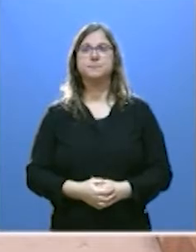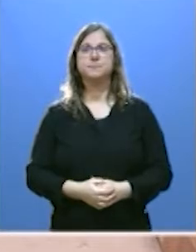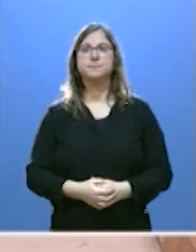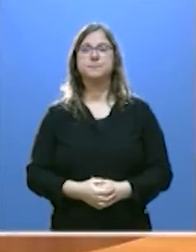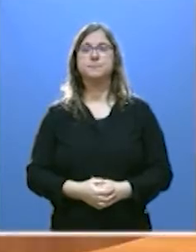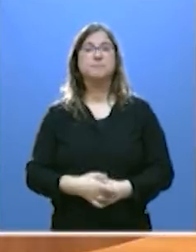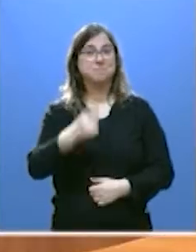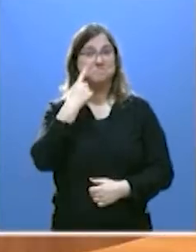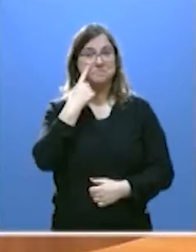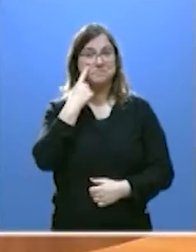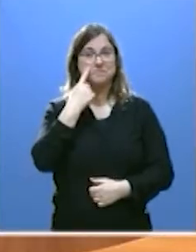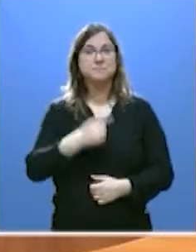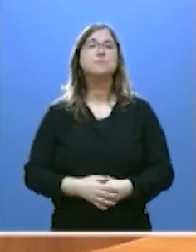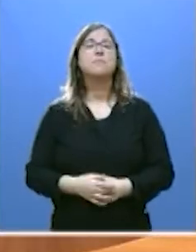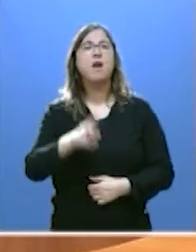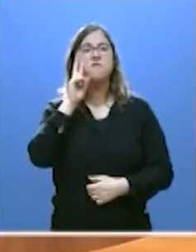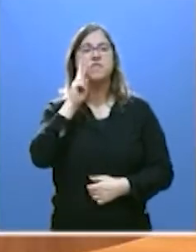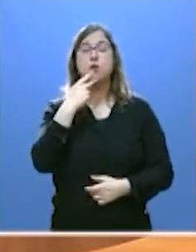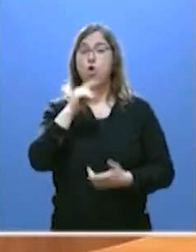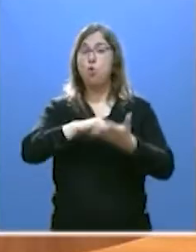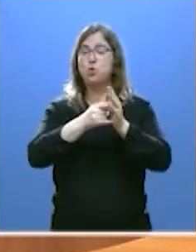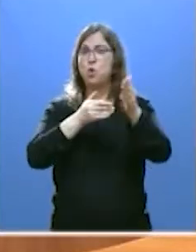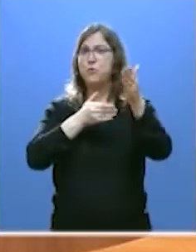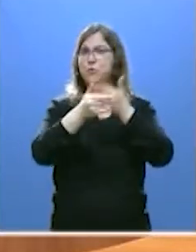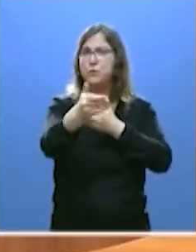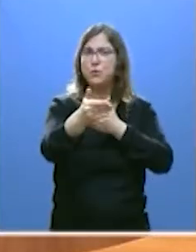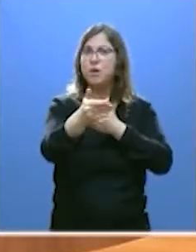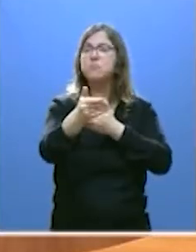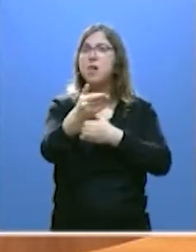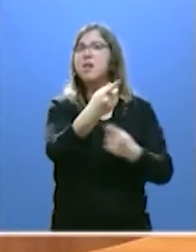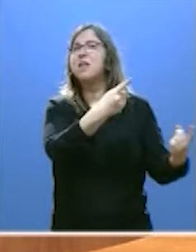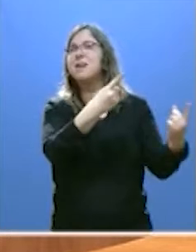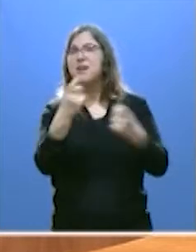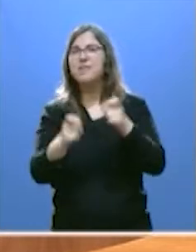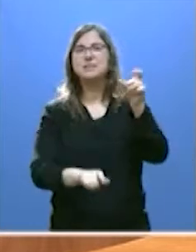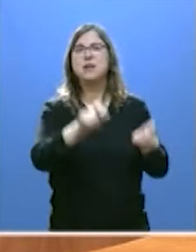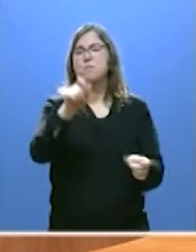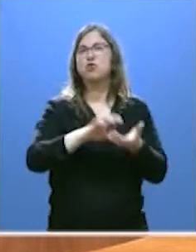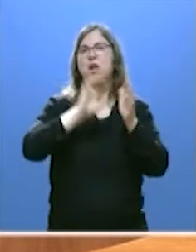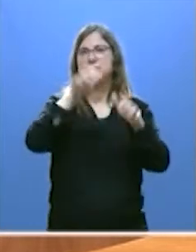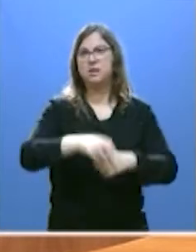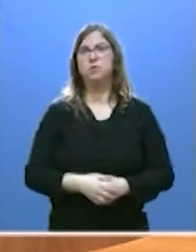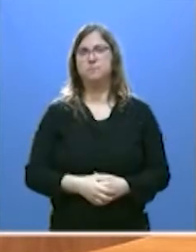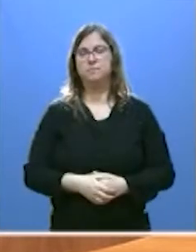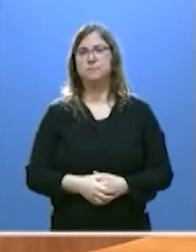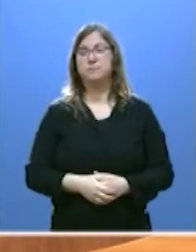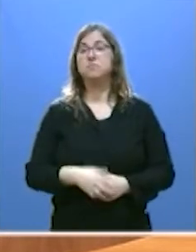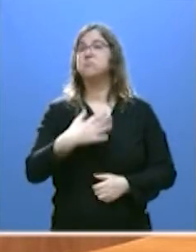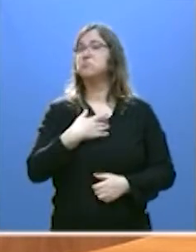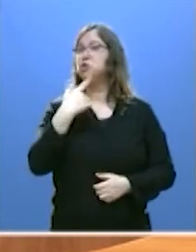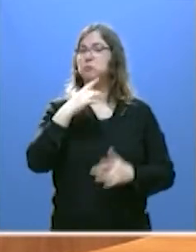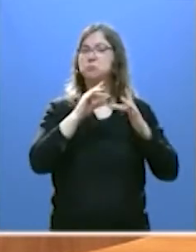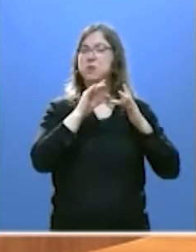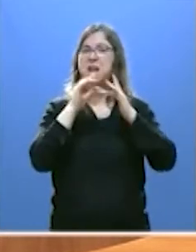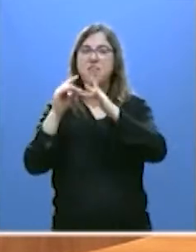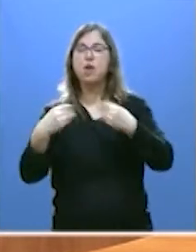Como ve, tenemos el proyecto de futuro que necesitan las personas de Castilla y León y voy a liderarlo